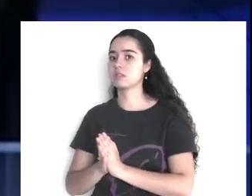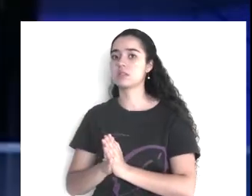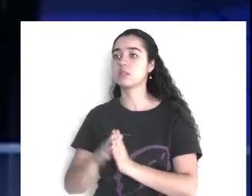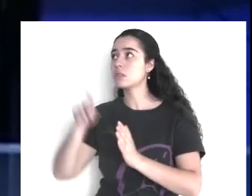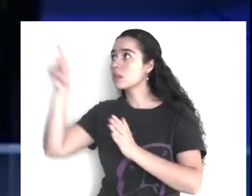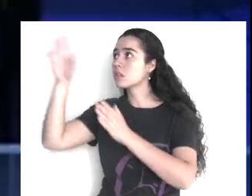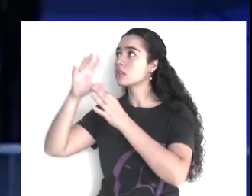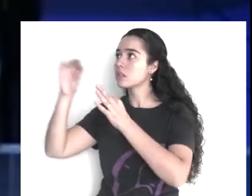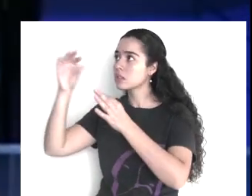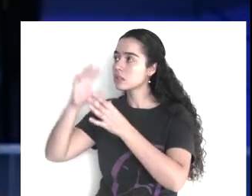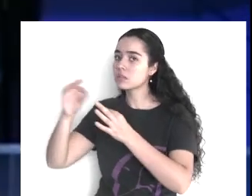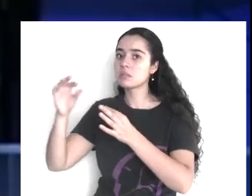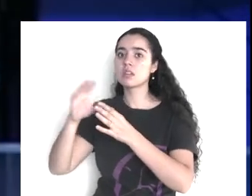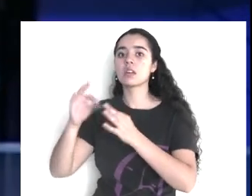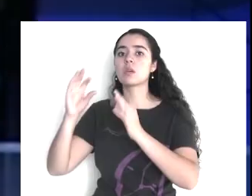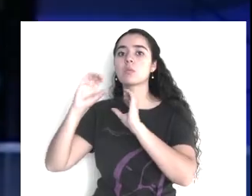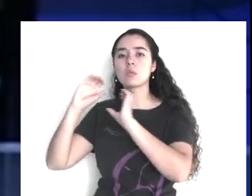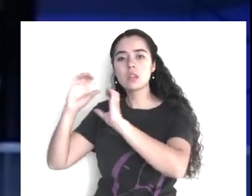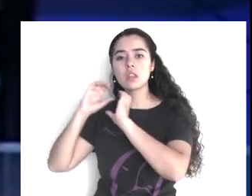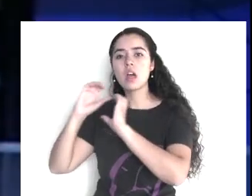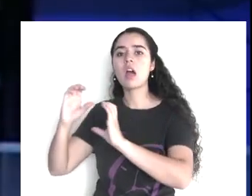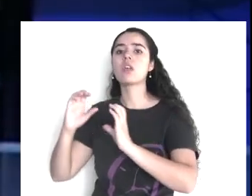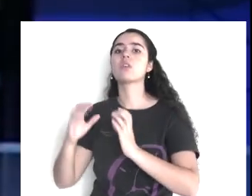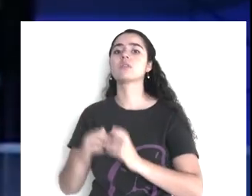y enséñale, dile que tenga cuidado,